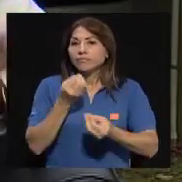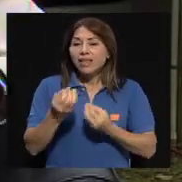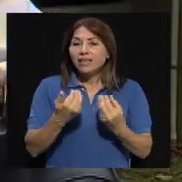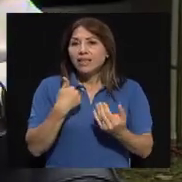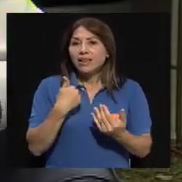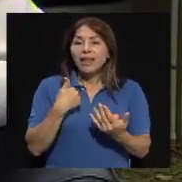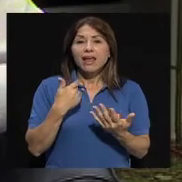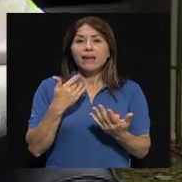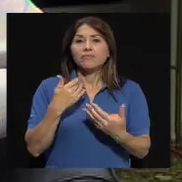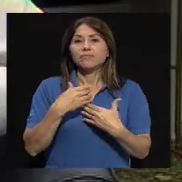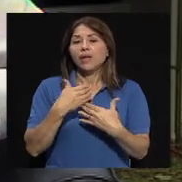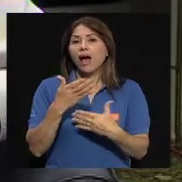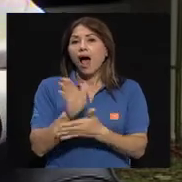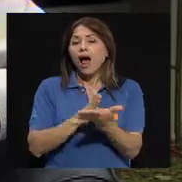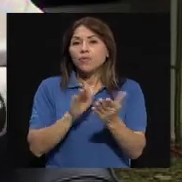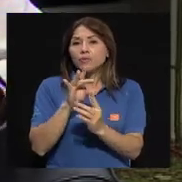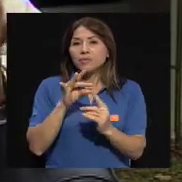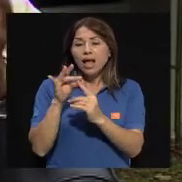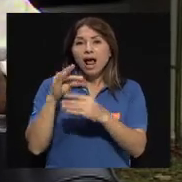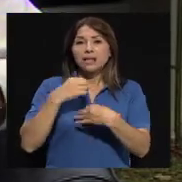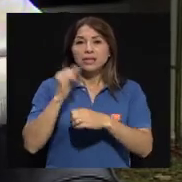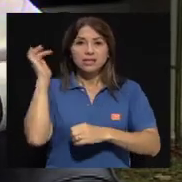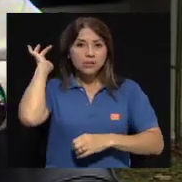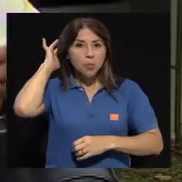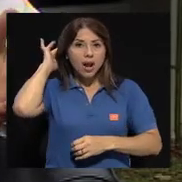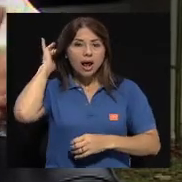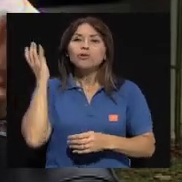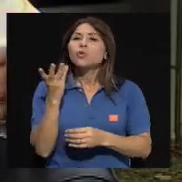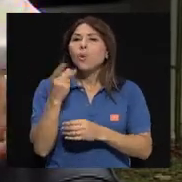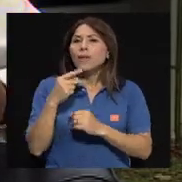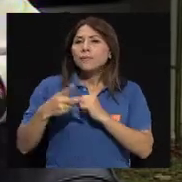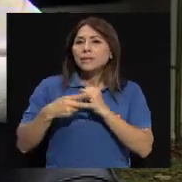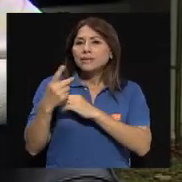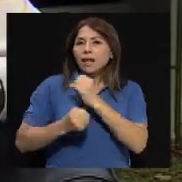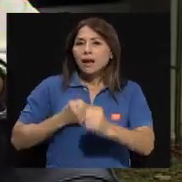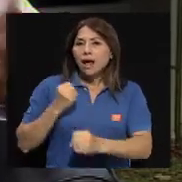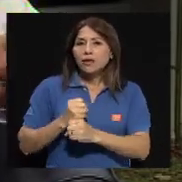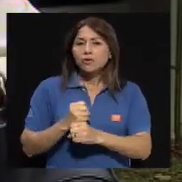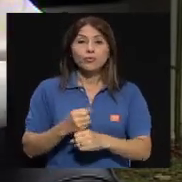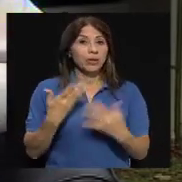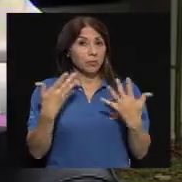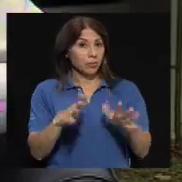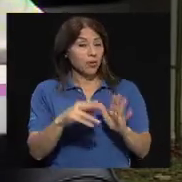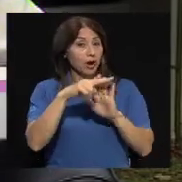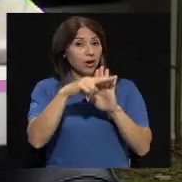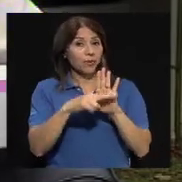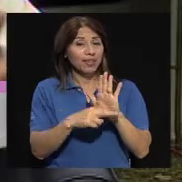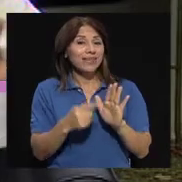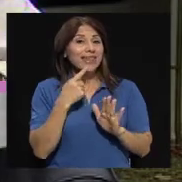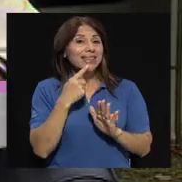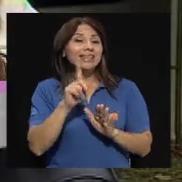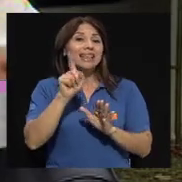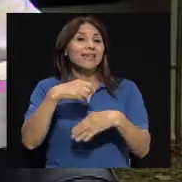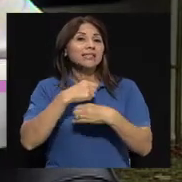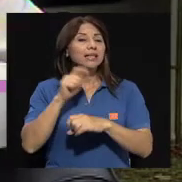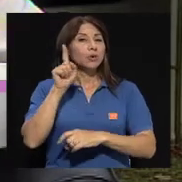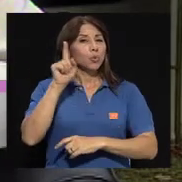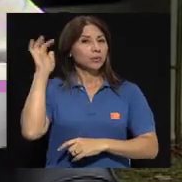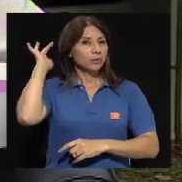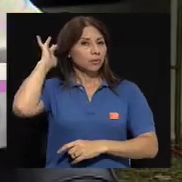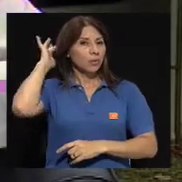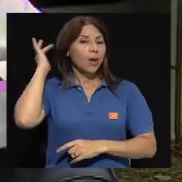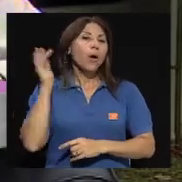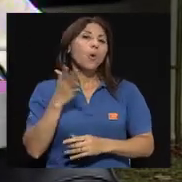normativa nacional recomienda de una o dos, en instituciones o en centros de trabajo, centros